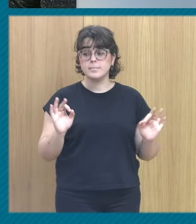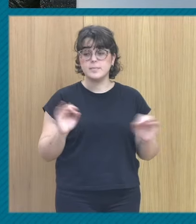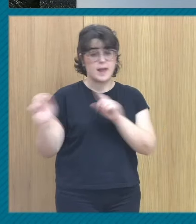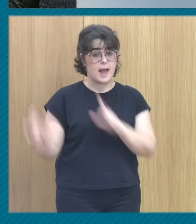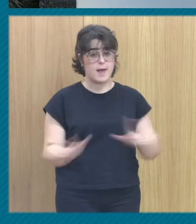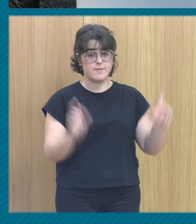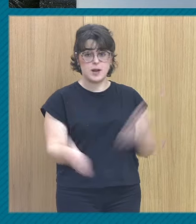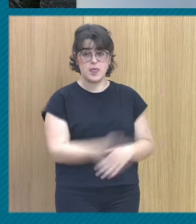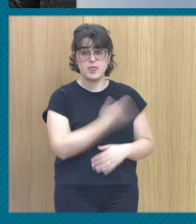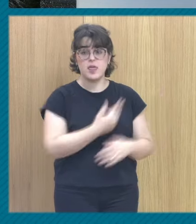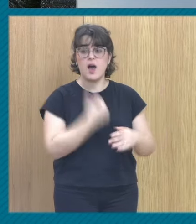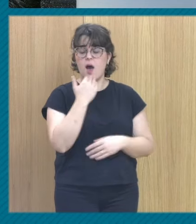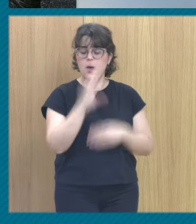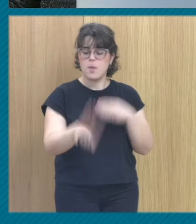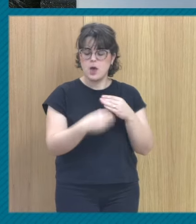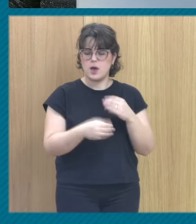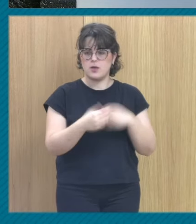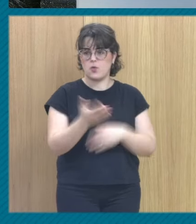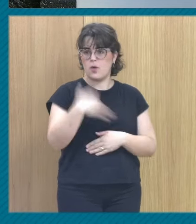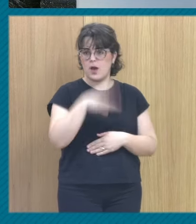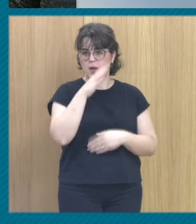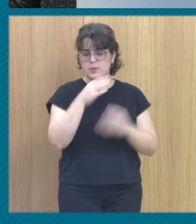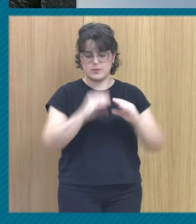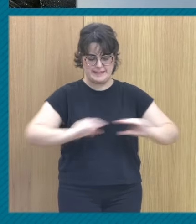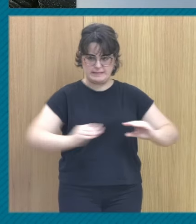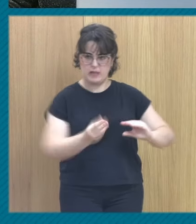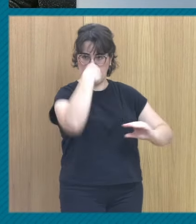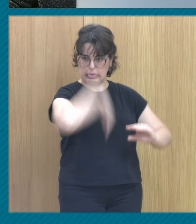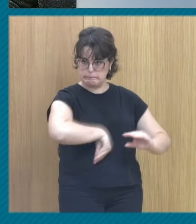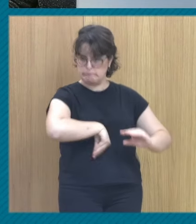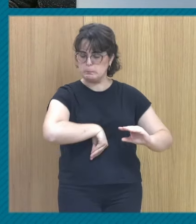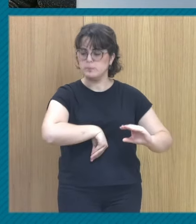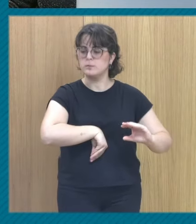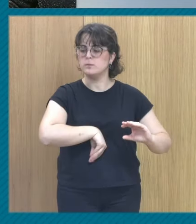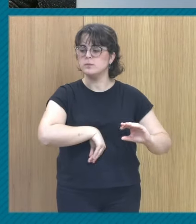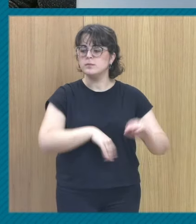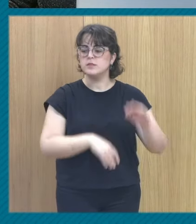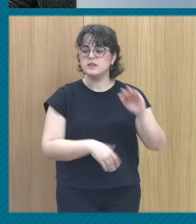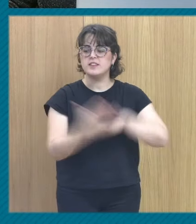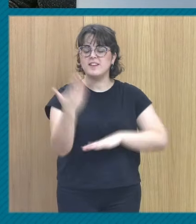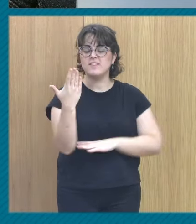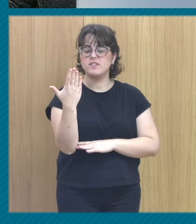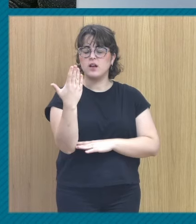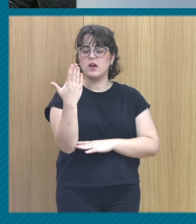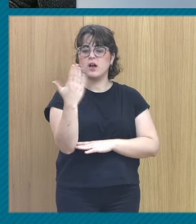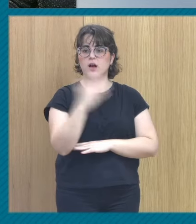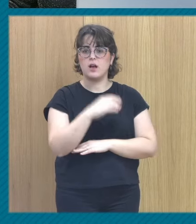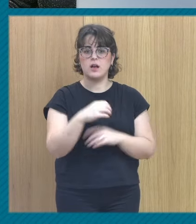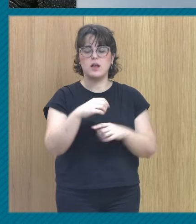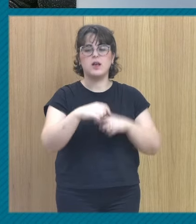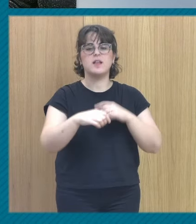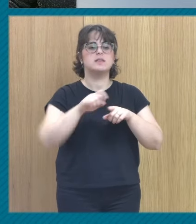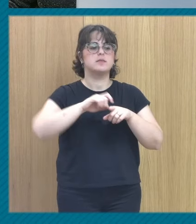transparencia hay una cosa más que no sale porque se ha ido la la transparencia que hay un último elemento de la